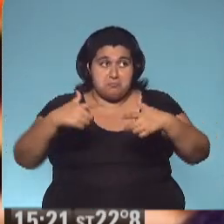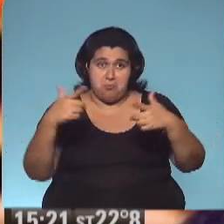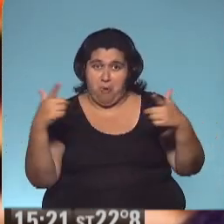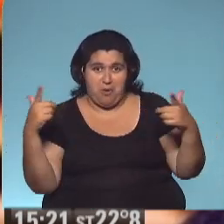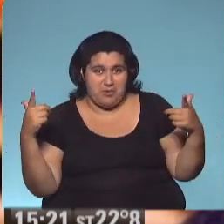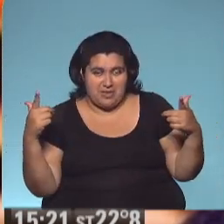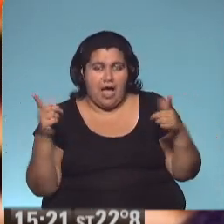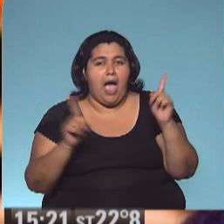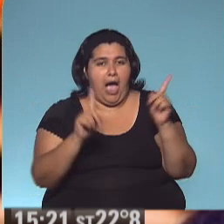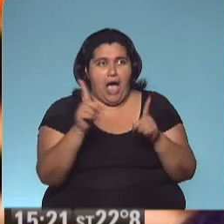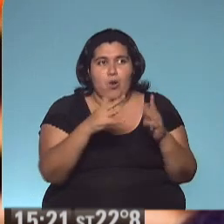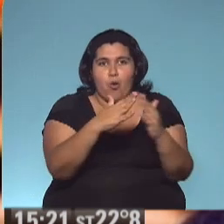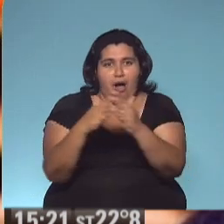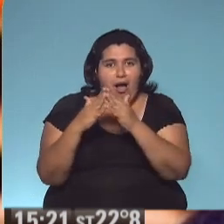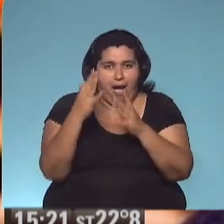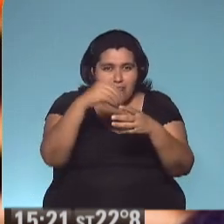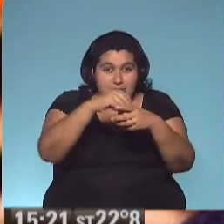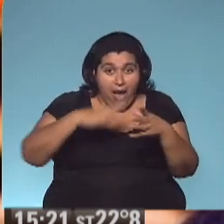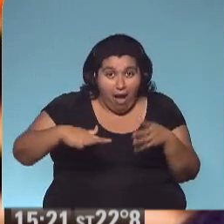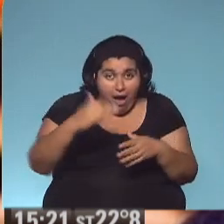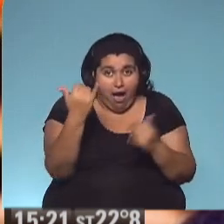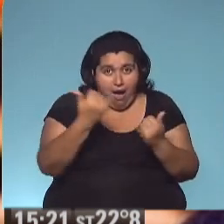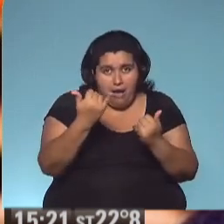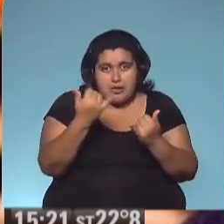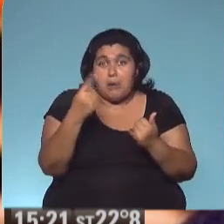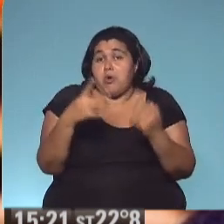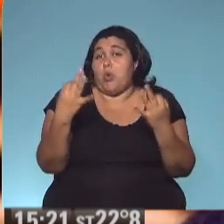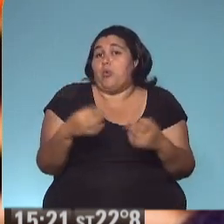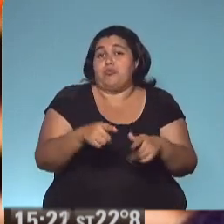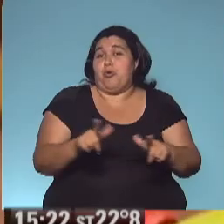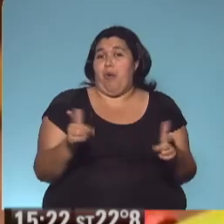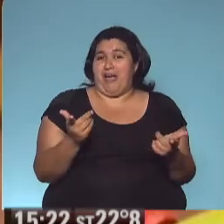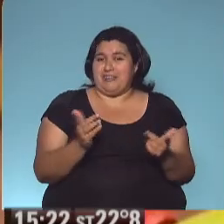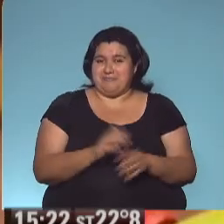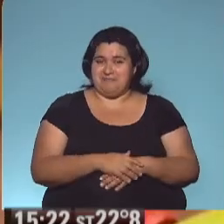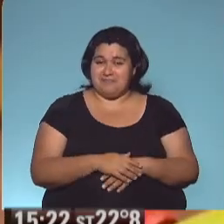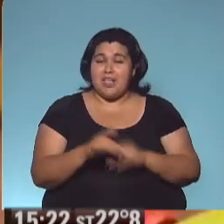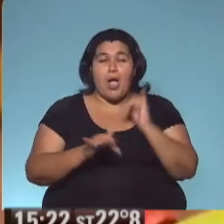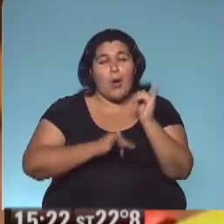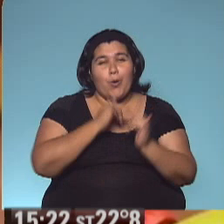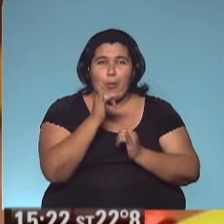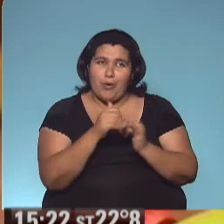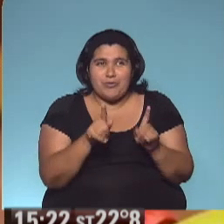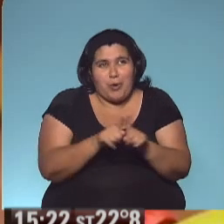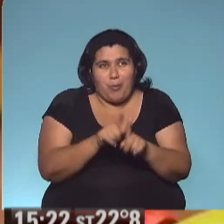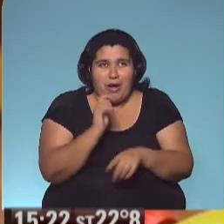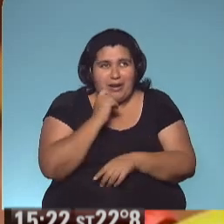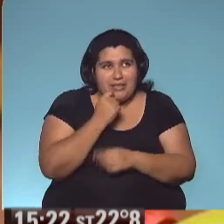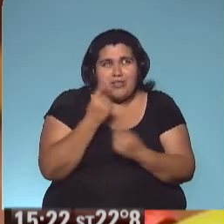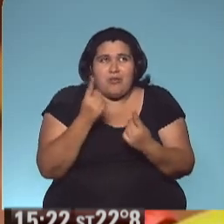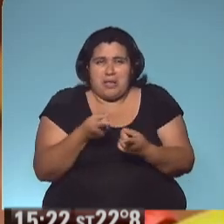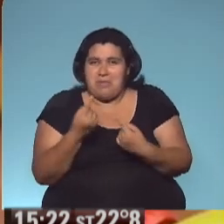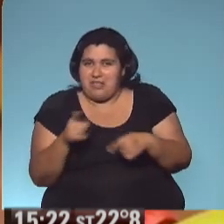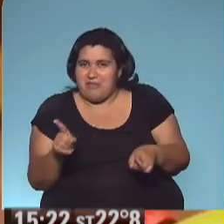Algunos pueblos tienen ogronte, pero este no tenía. Es un cuento un poco igual y un poco diferente.